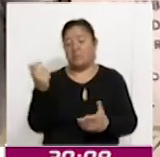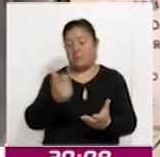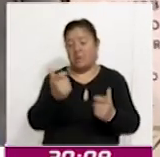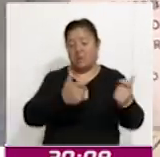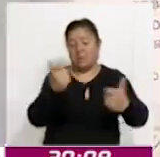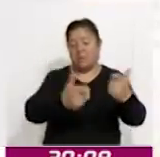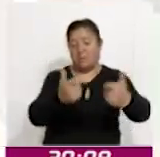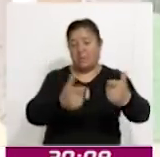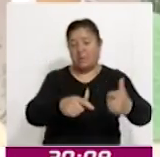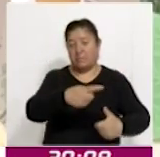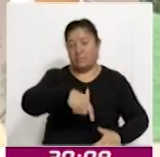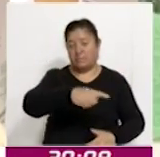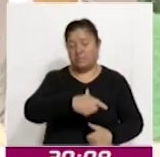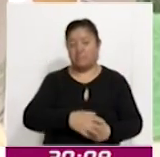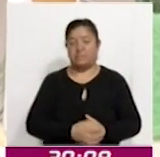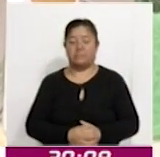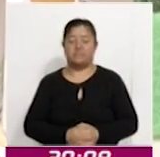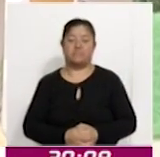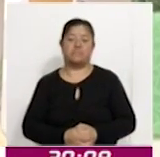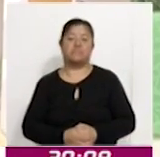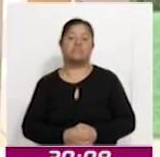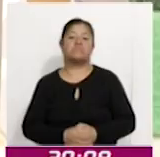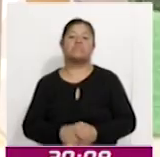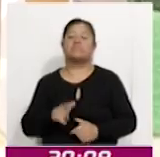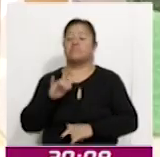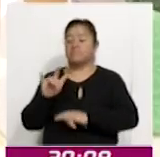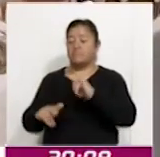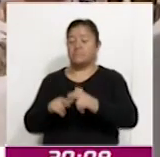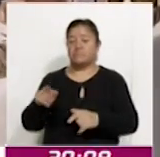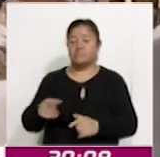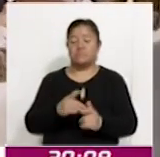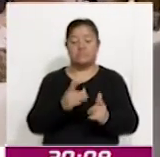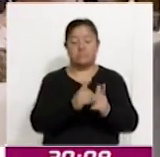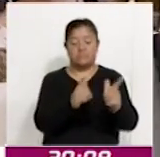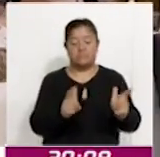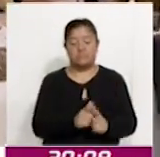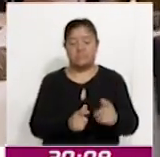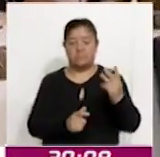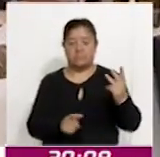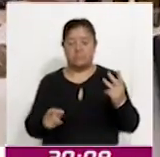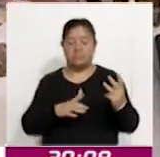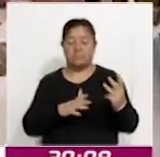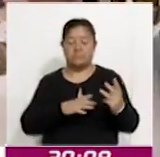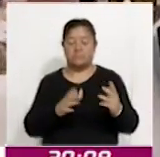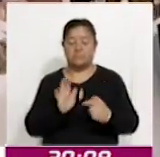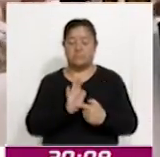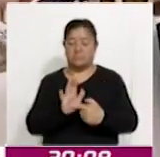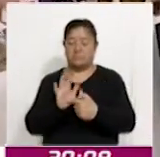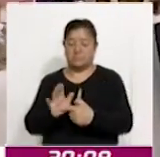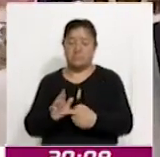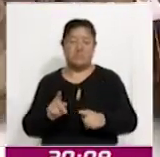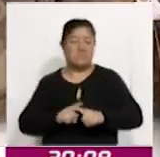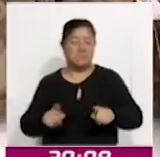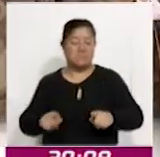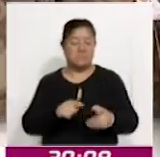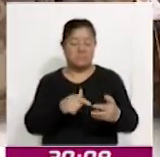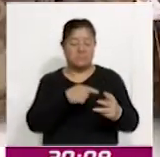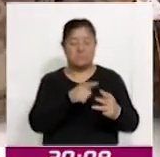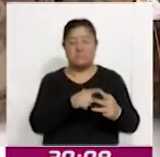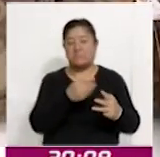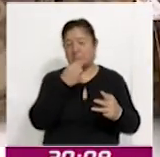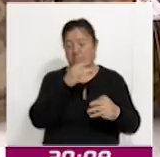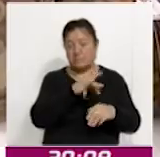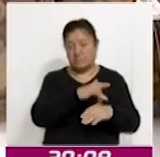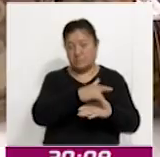ellos y sus familias. En la Feria, emprendedores de Tres Redes presentaron una amplia variedad de sus productos, desde alimentos como